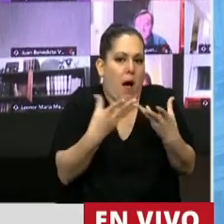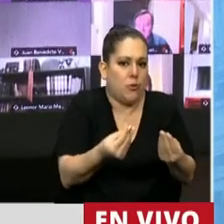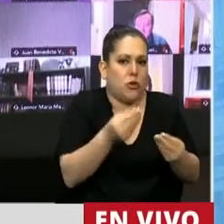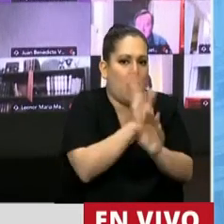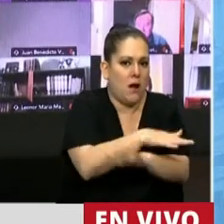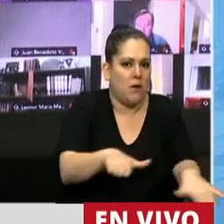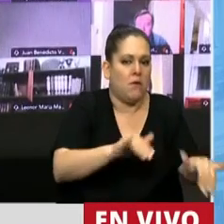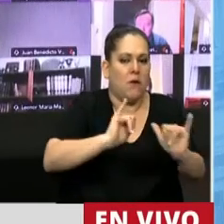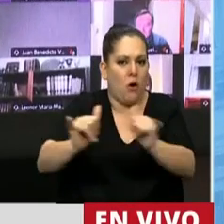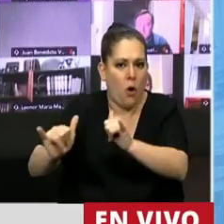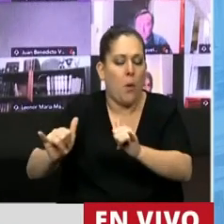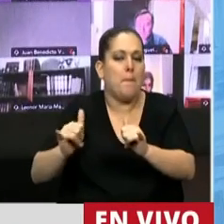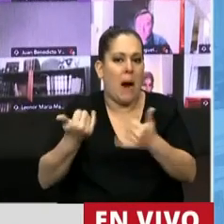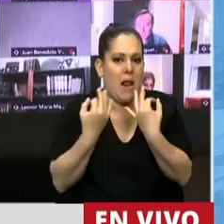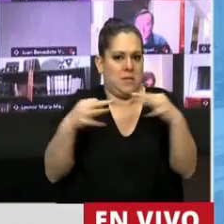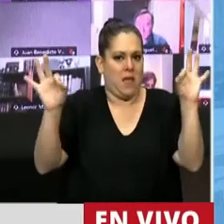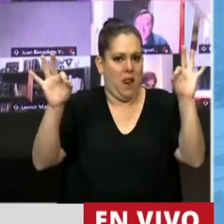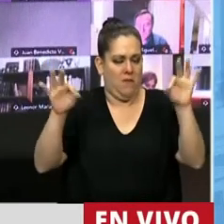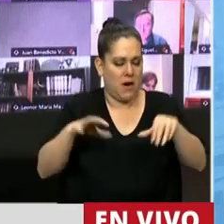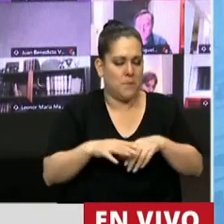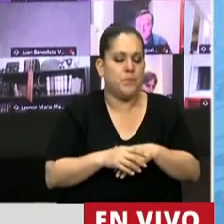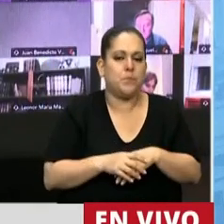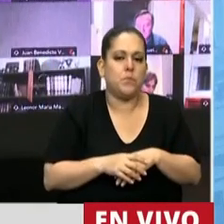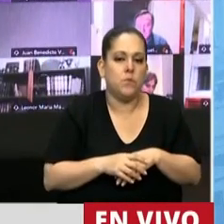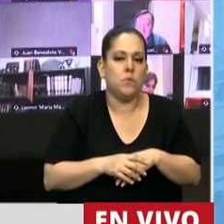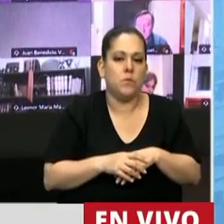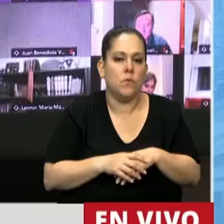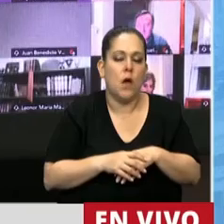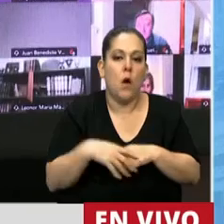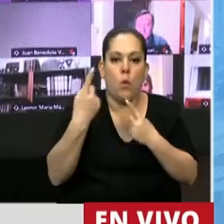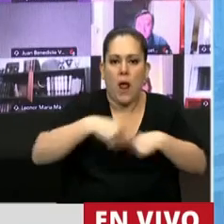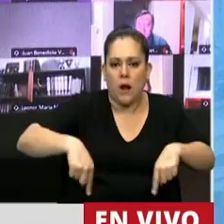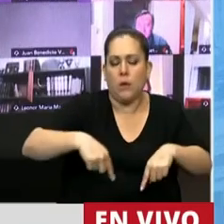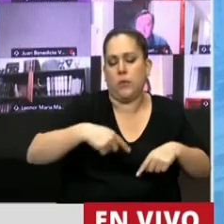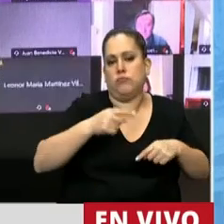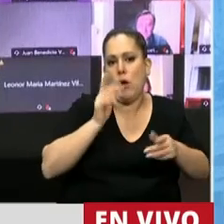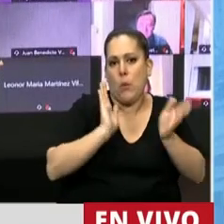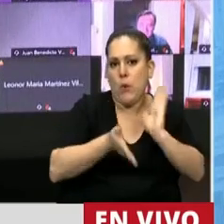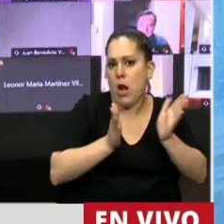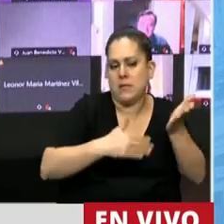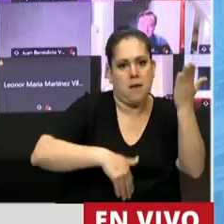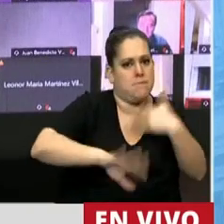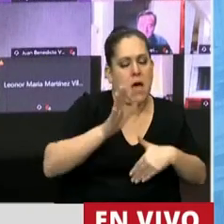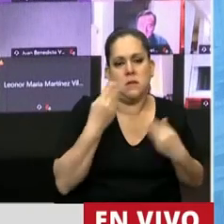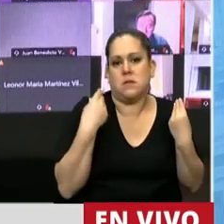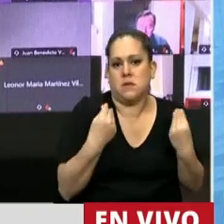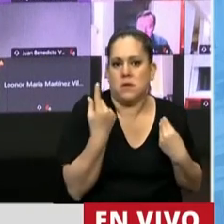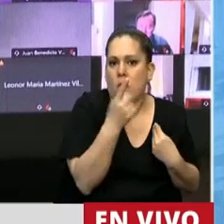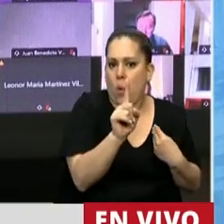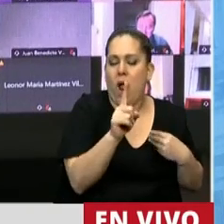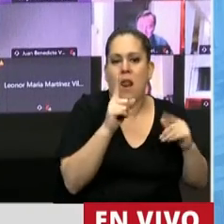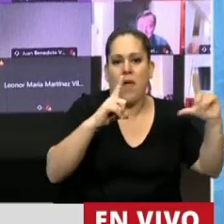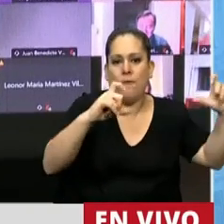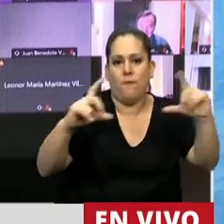jóvenes y evitar que eso suceda. Sí, una de las violencias a las cuales están más expuestas también es a las imágenes